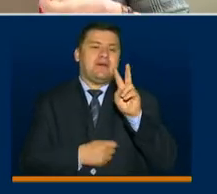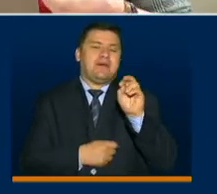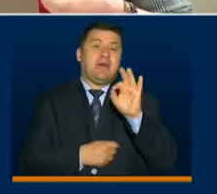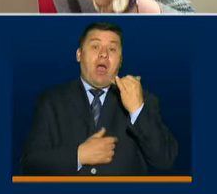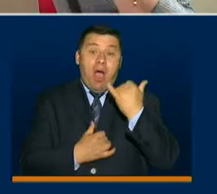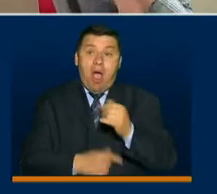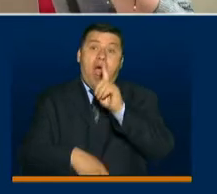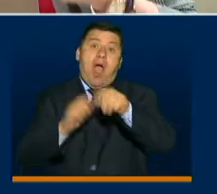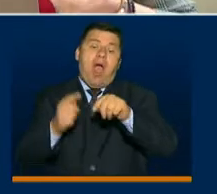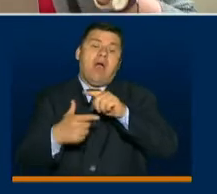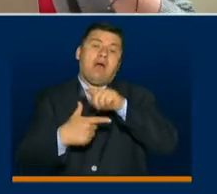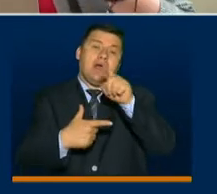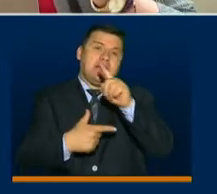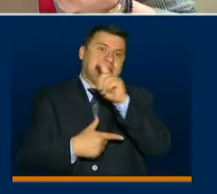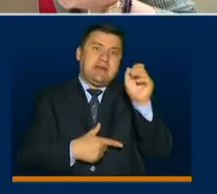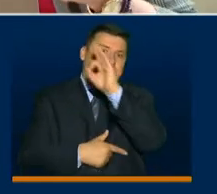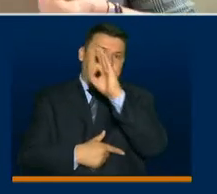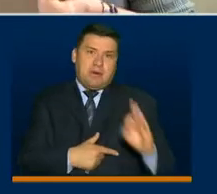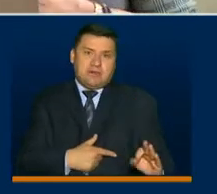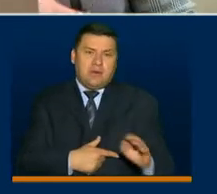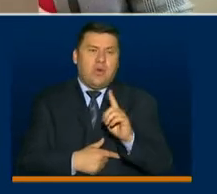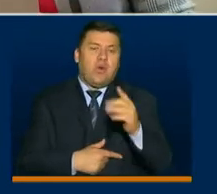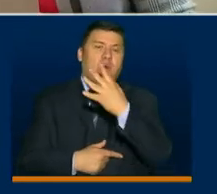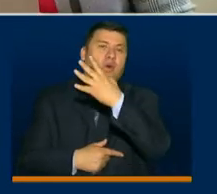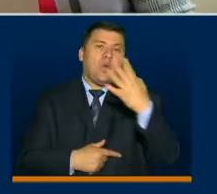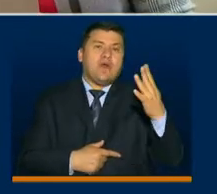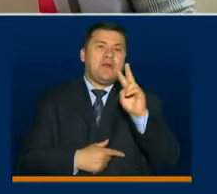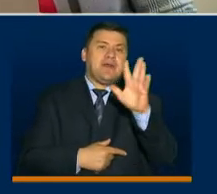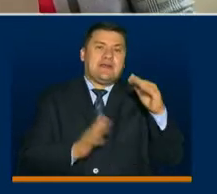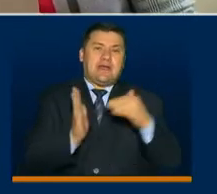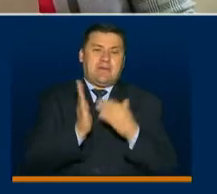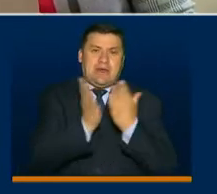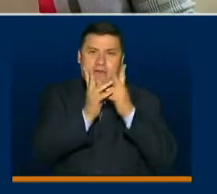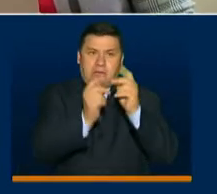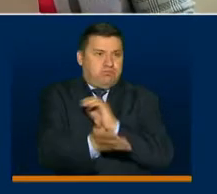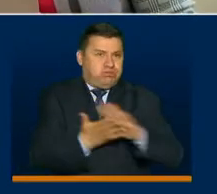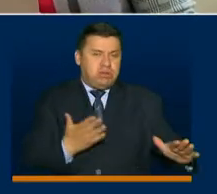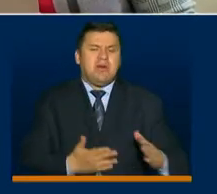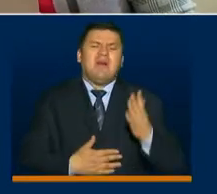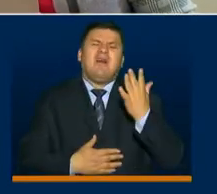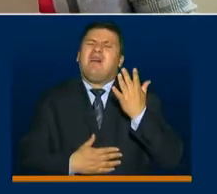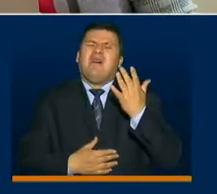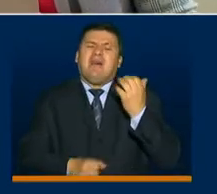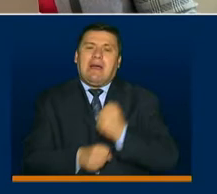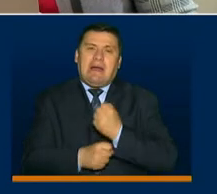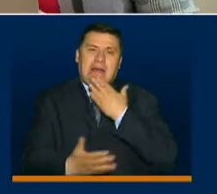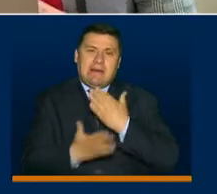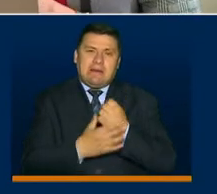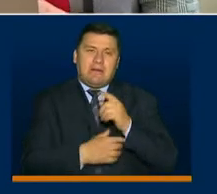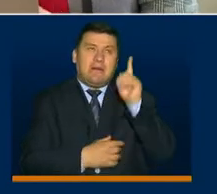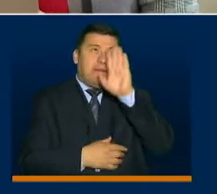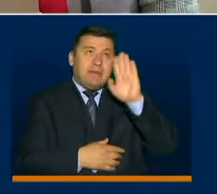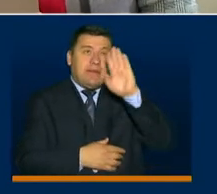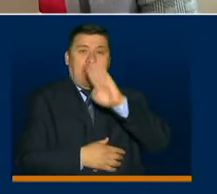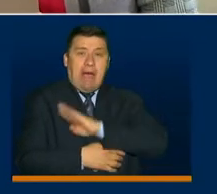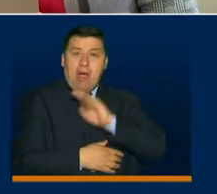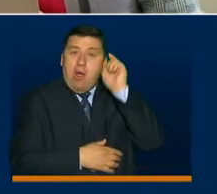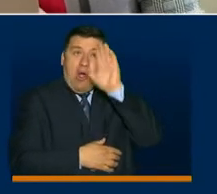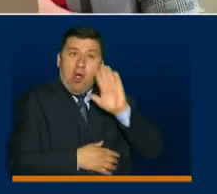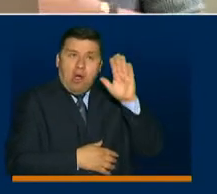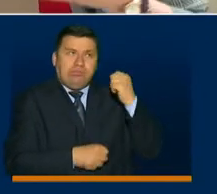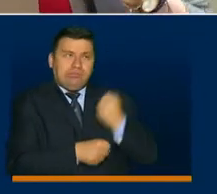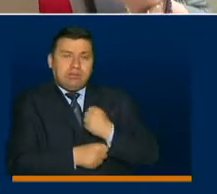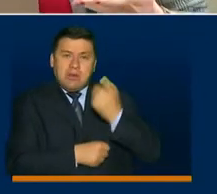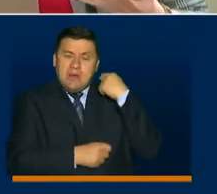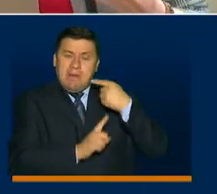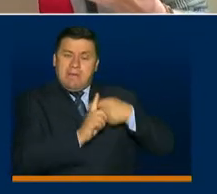100%, son 425 mil estudiantes. Esto se debe gracias al trabajo colectivo y a las iniciativas, presidente, que desde